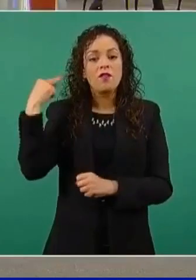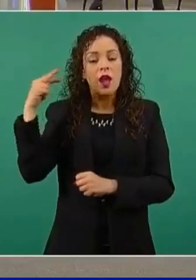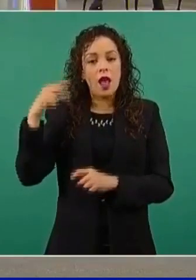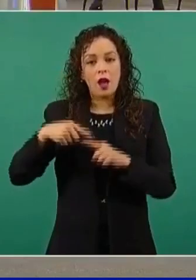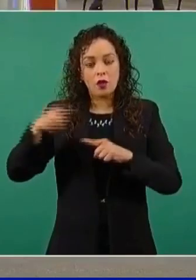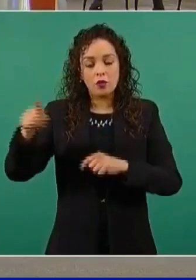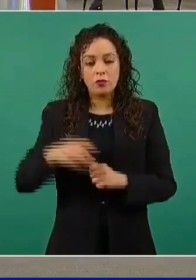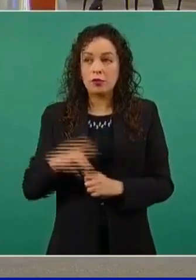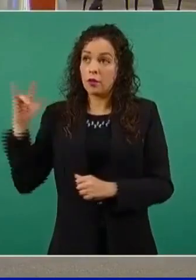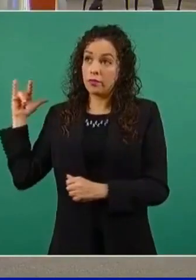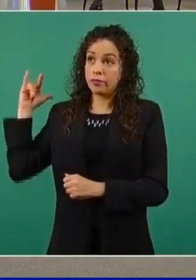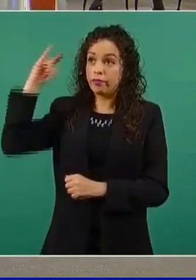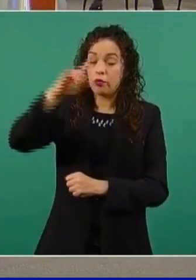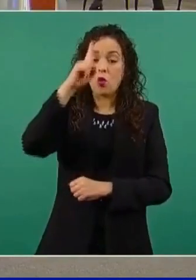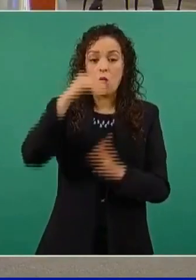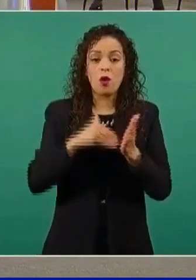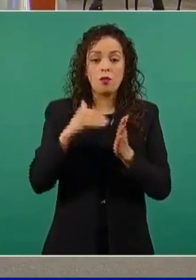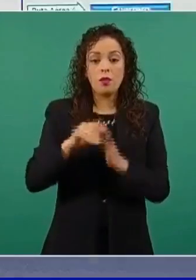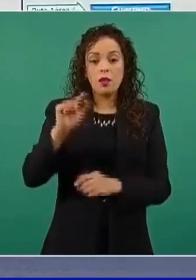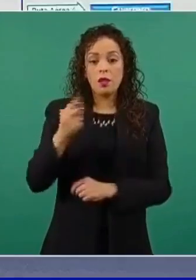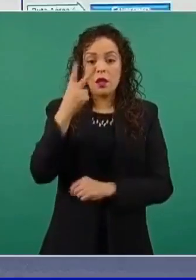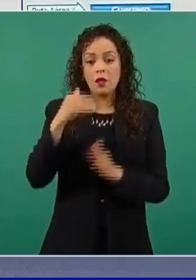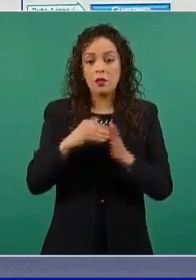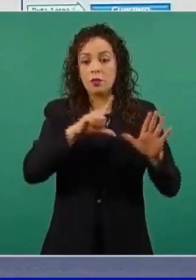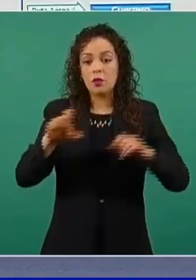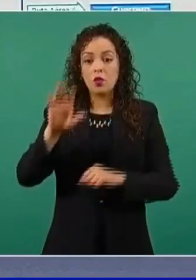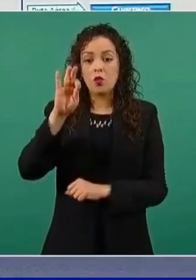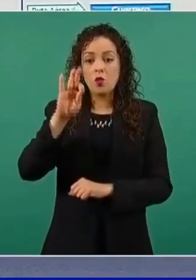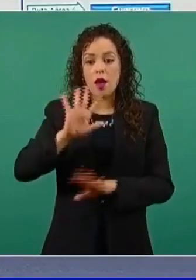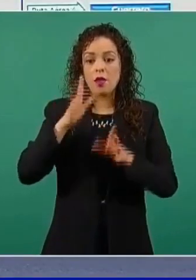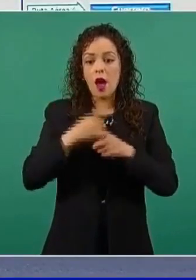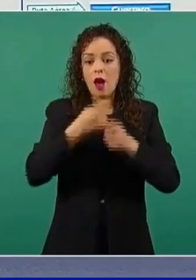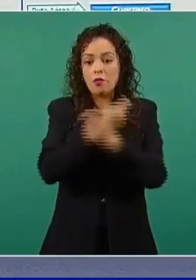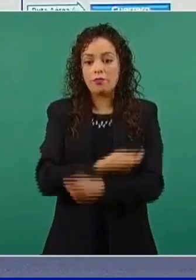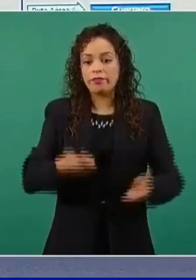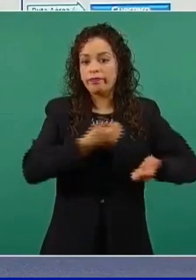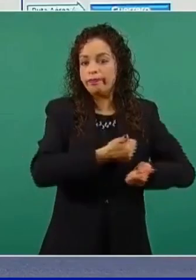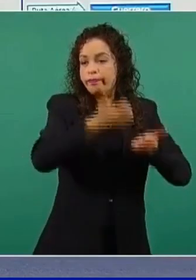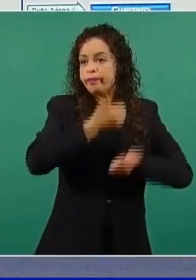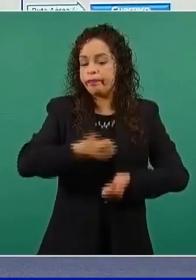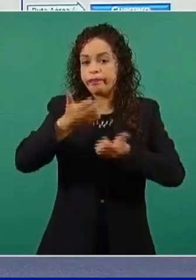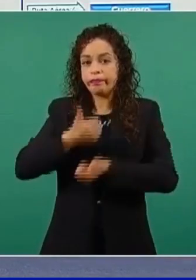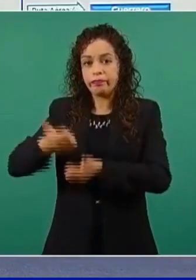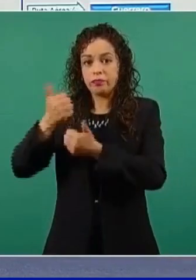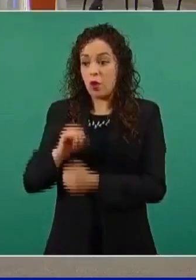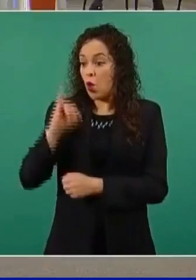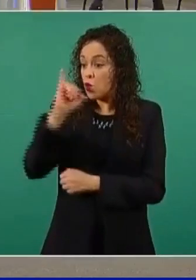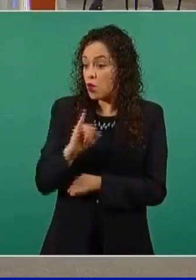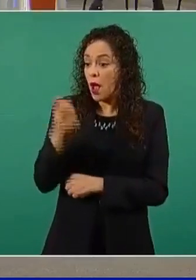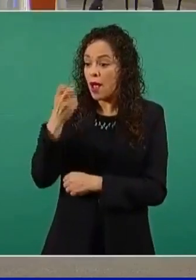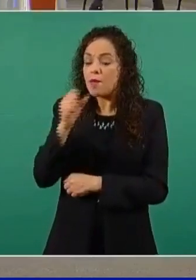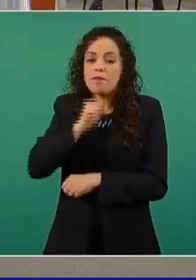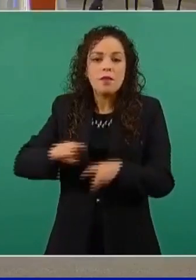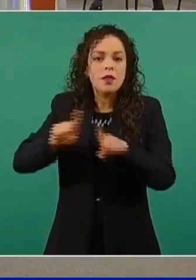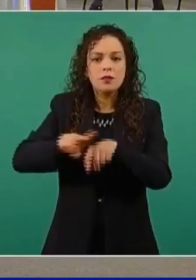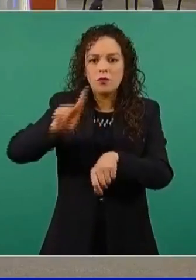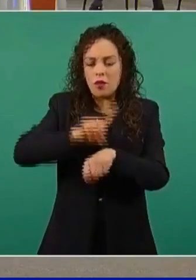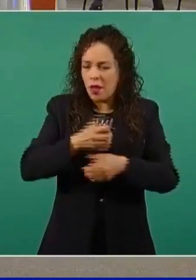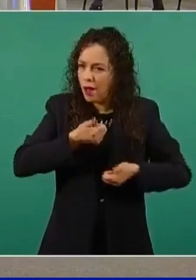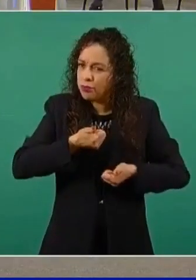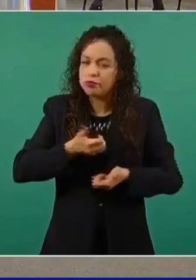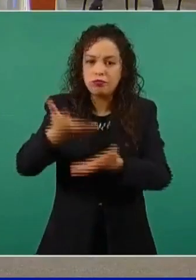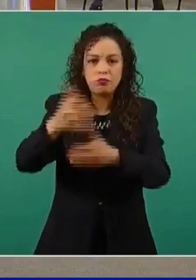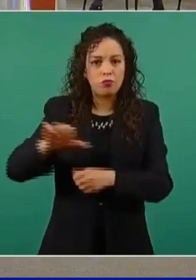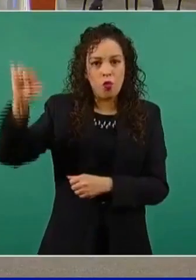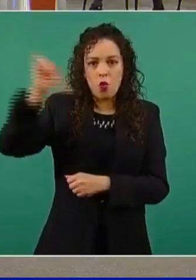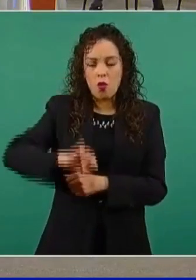1.072.740 dosis distribuidas ese mismo día jueves. Se cubrieron